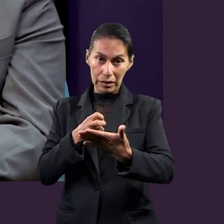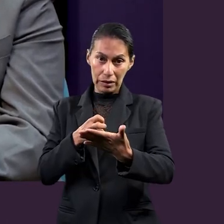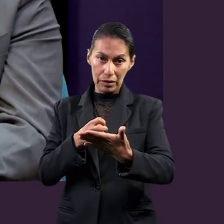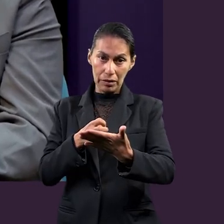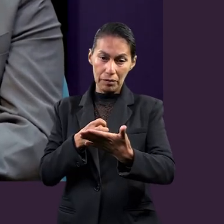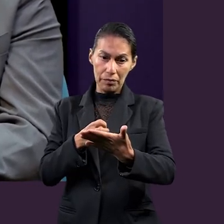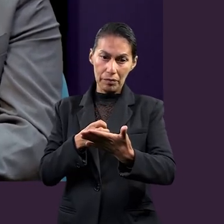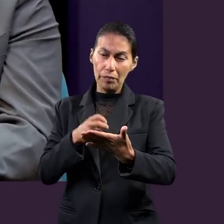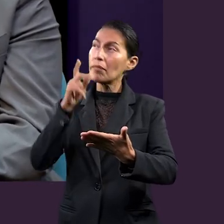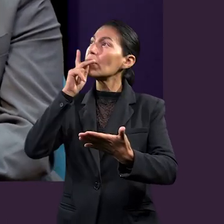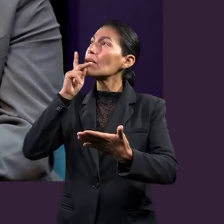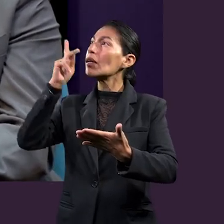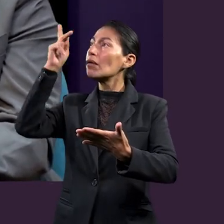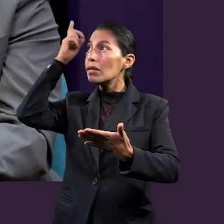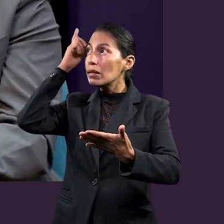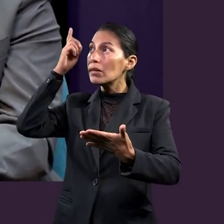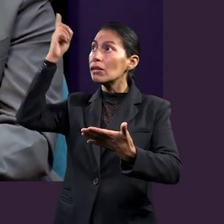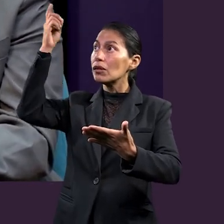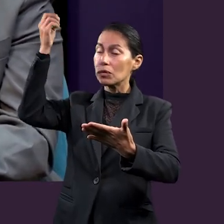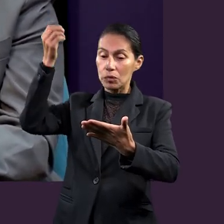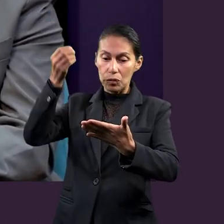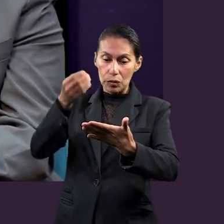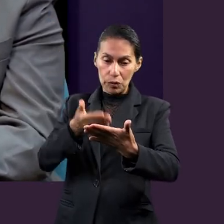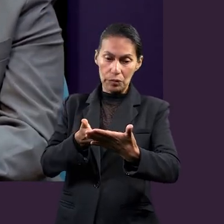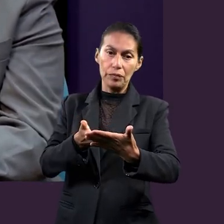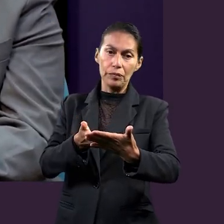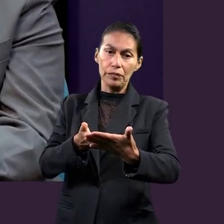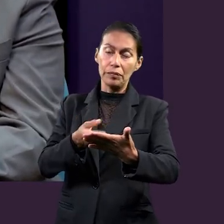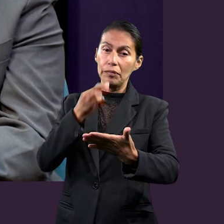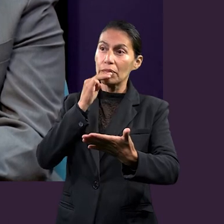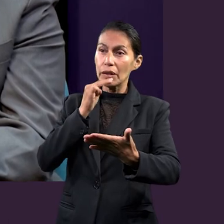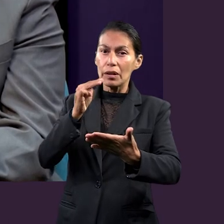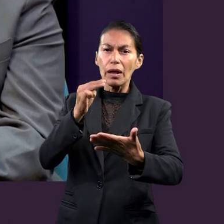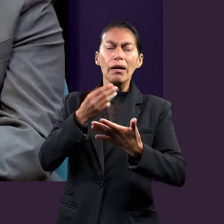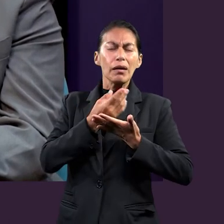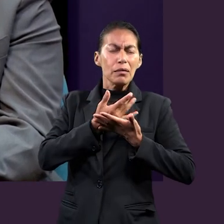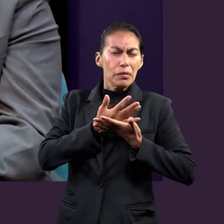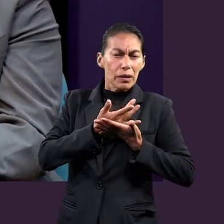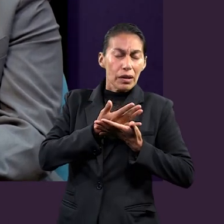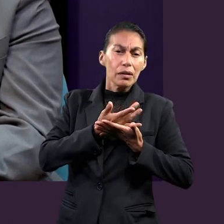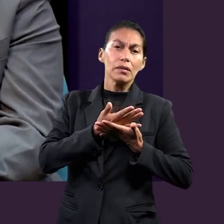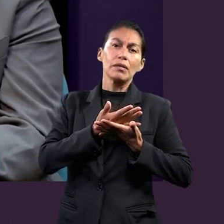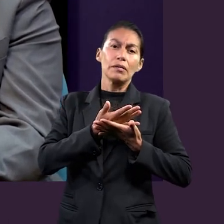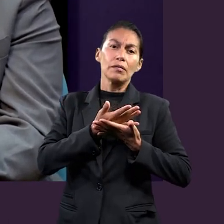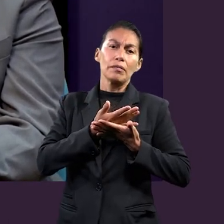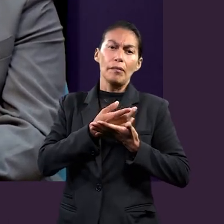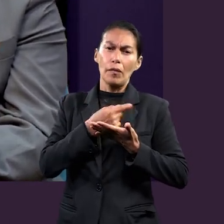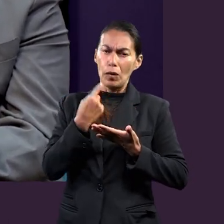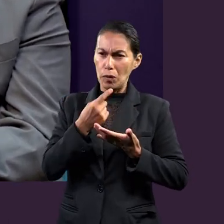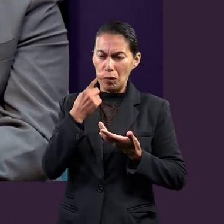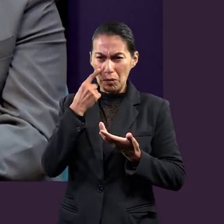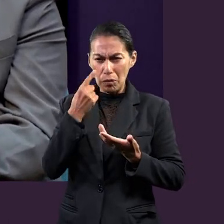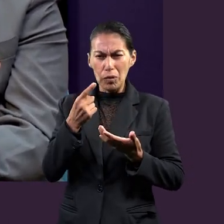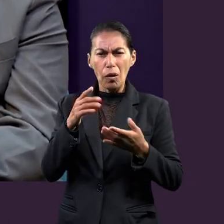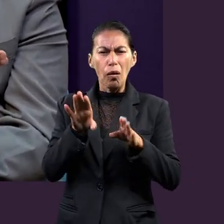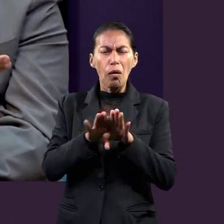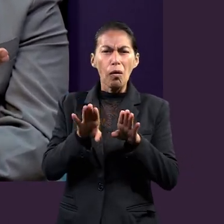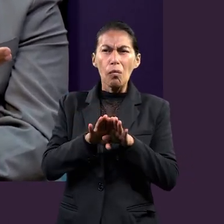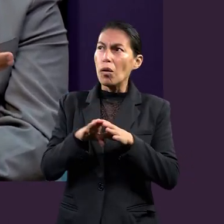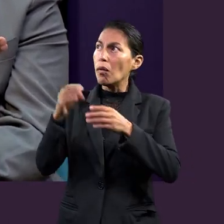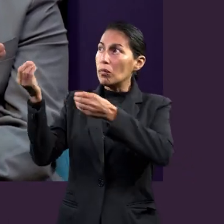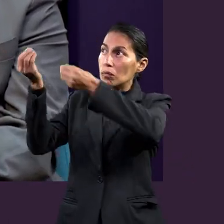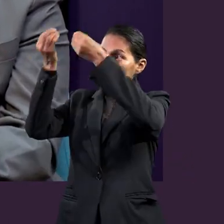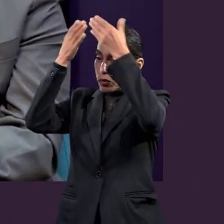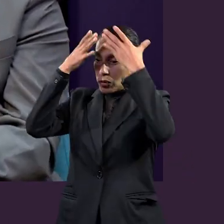Y bueno, ¿qué nos dice la palabra de Dios? La palabra de Dios nos transmite un mensaje de esperanza y como hemos venido viendo los demás